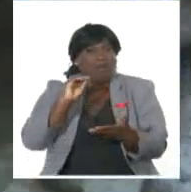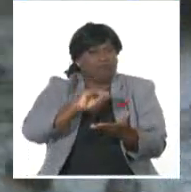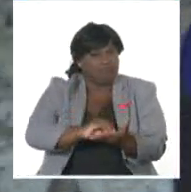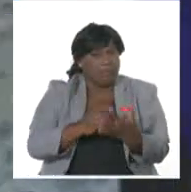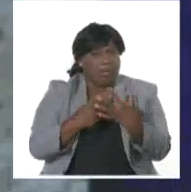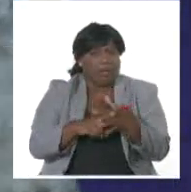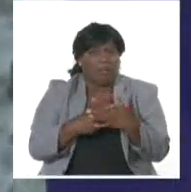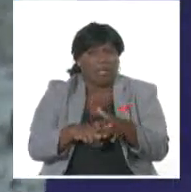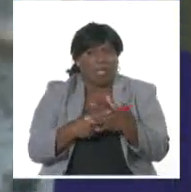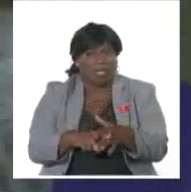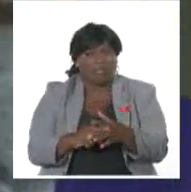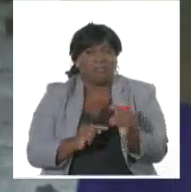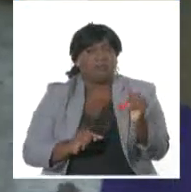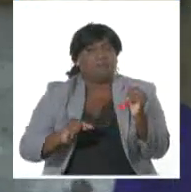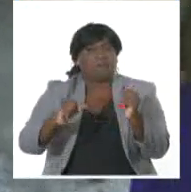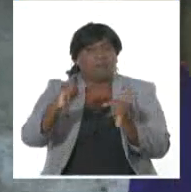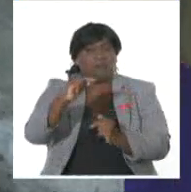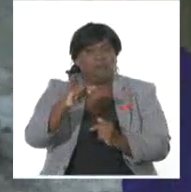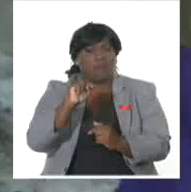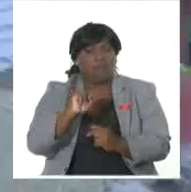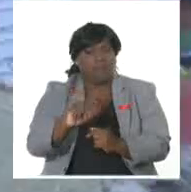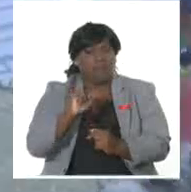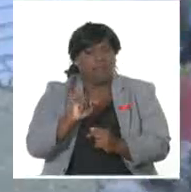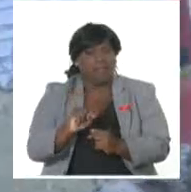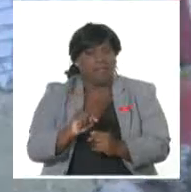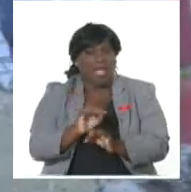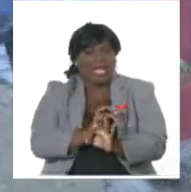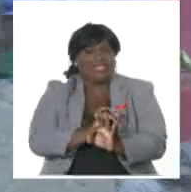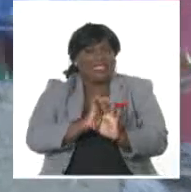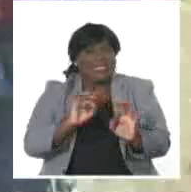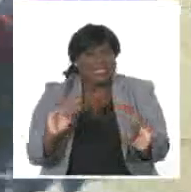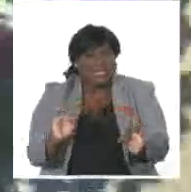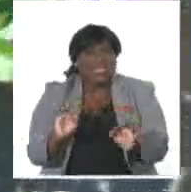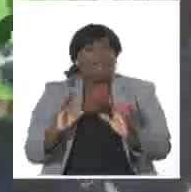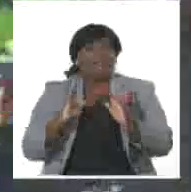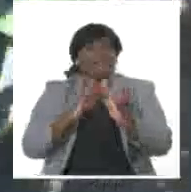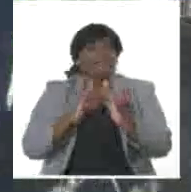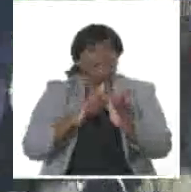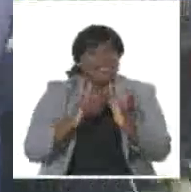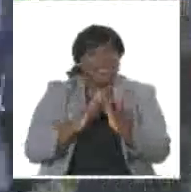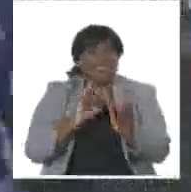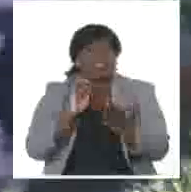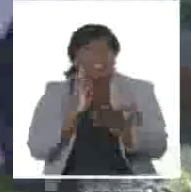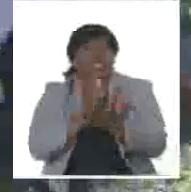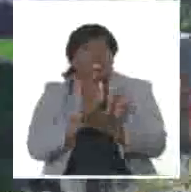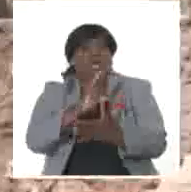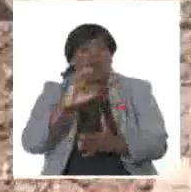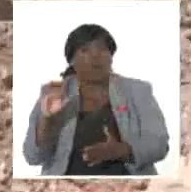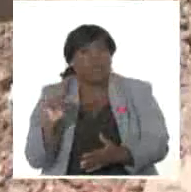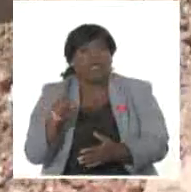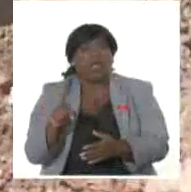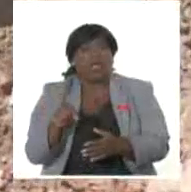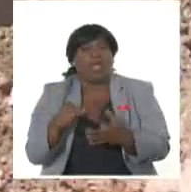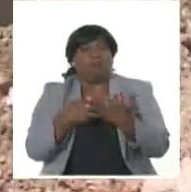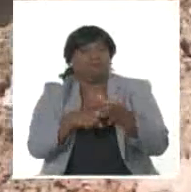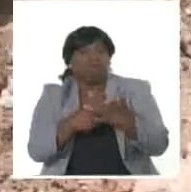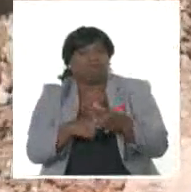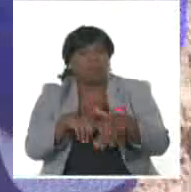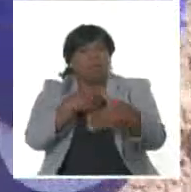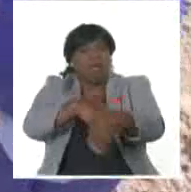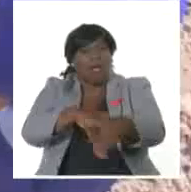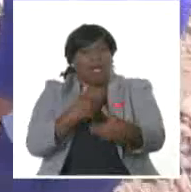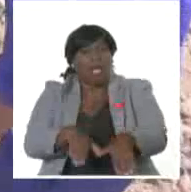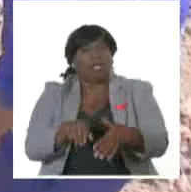horas. Son prioridad la recuperación y saneamiento de instituciones, viviendas, comunidades, la restauración de viales, el servicio